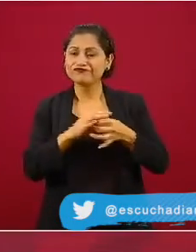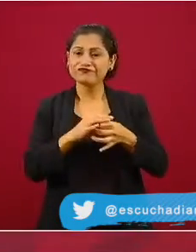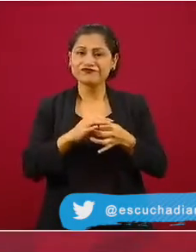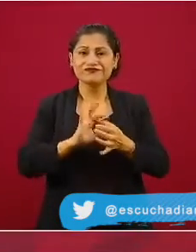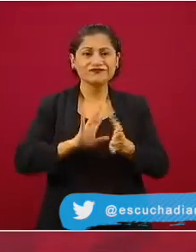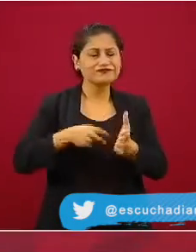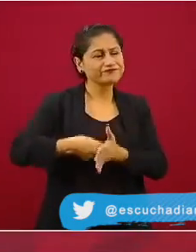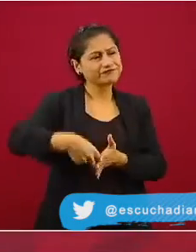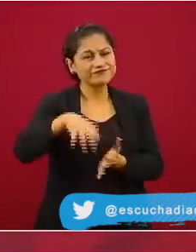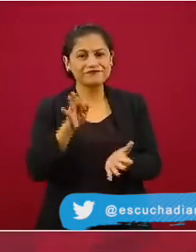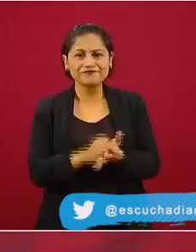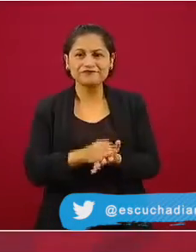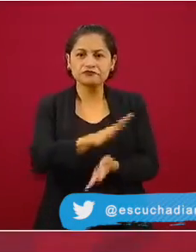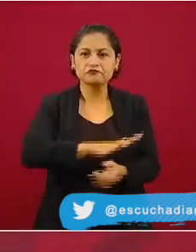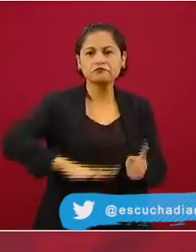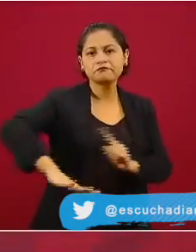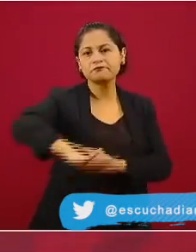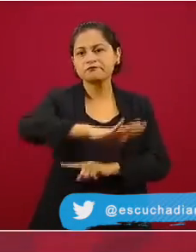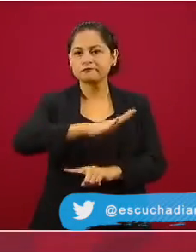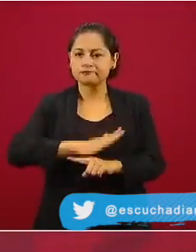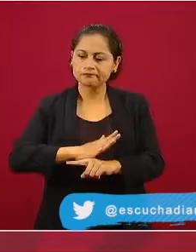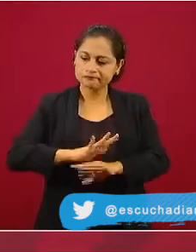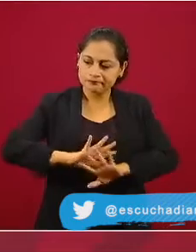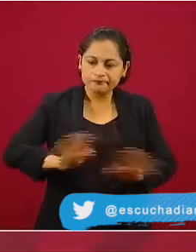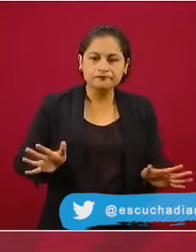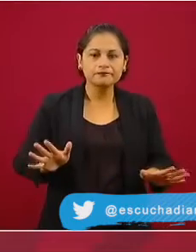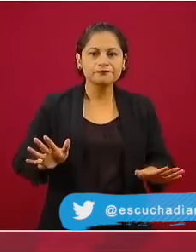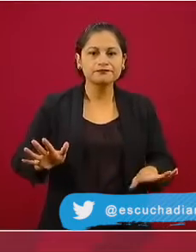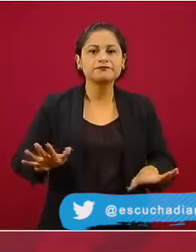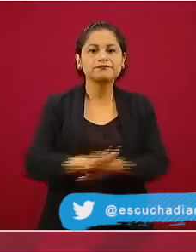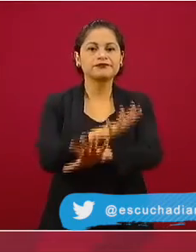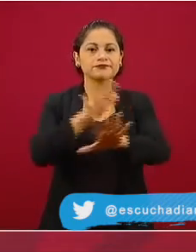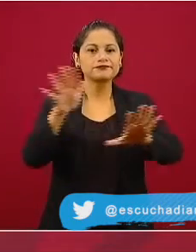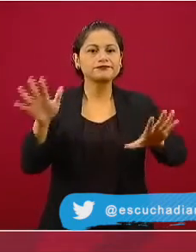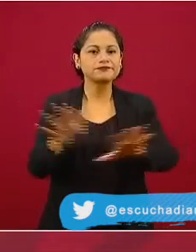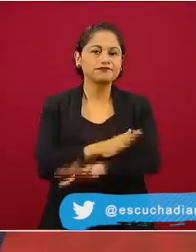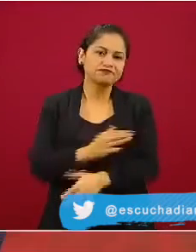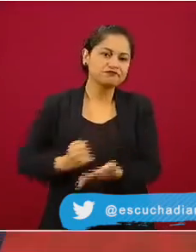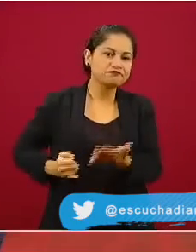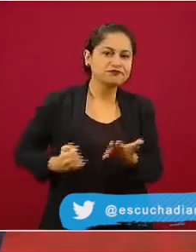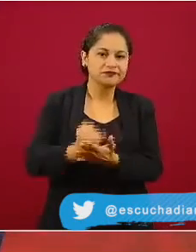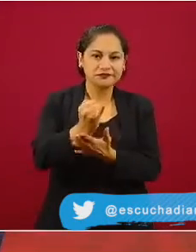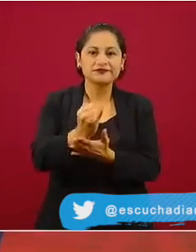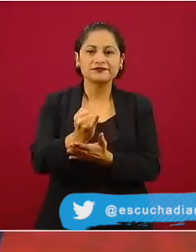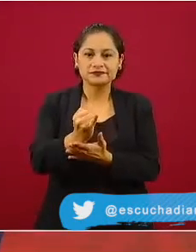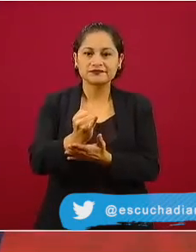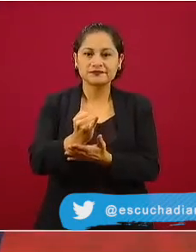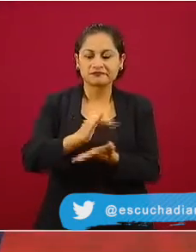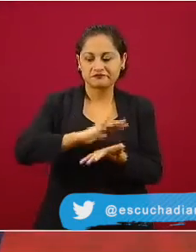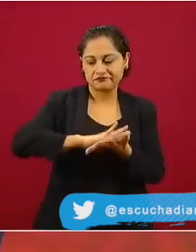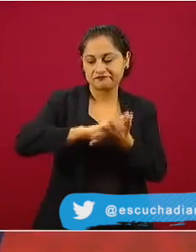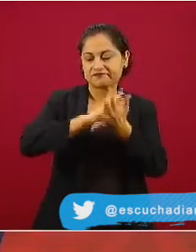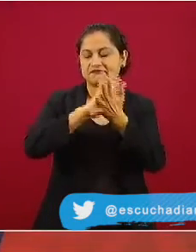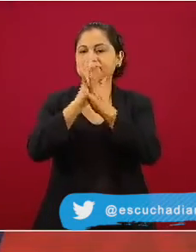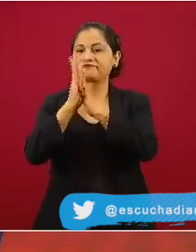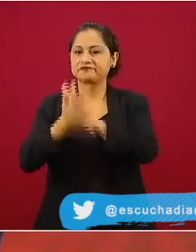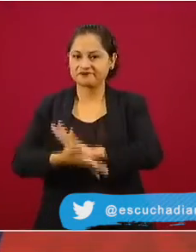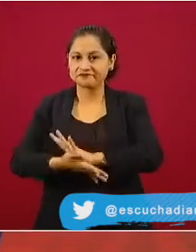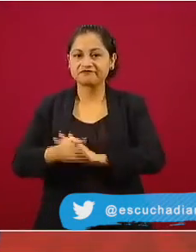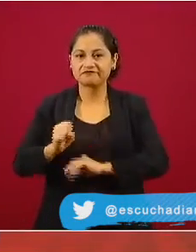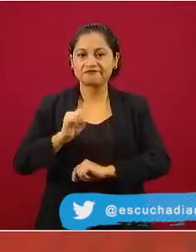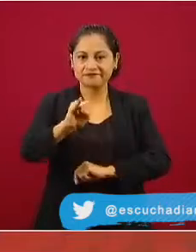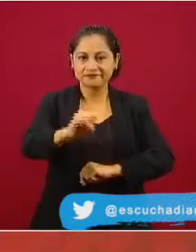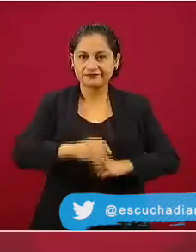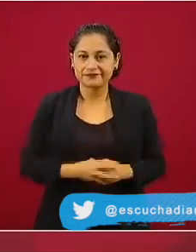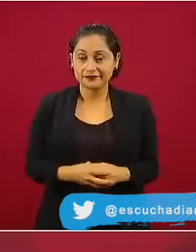dispuesta a llevar a cabo los cambios, la transformación. Eso